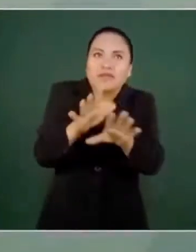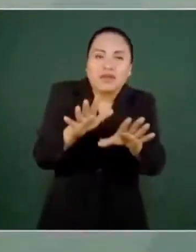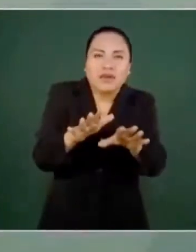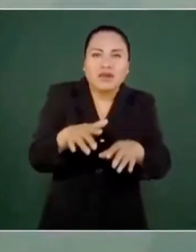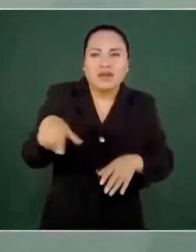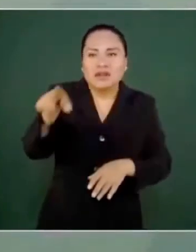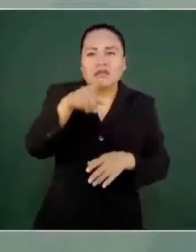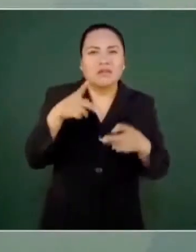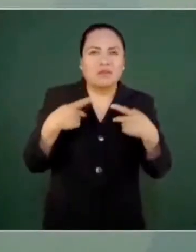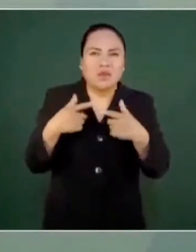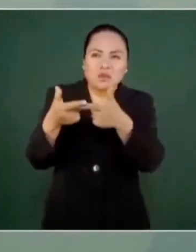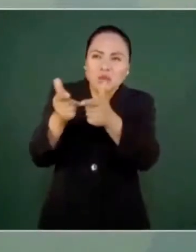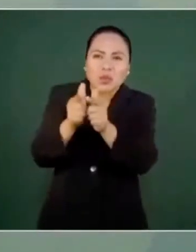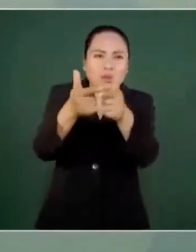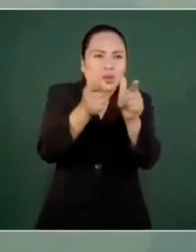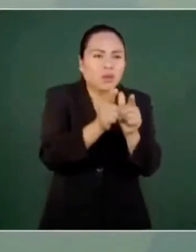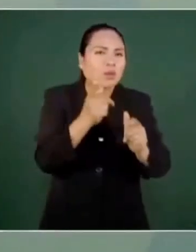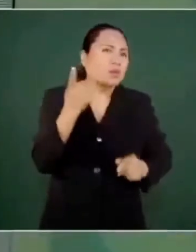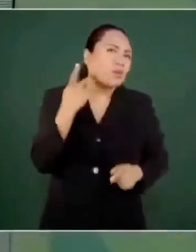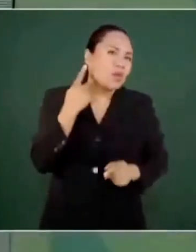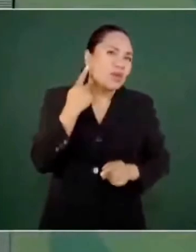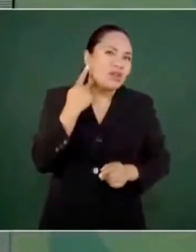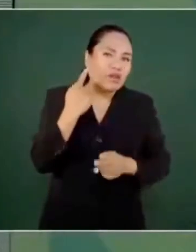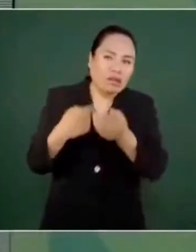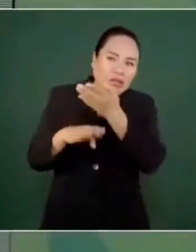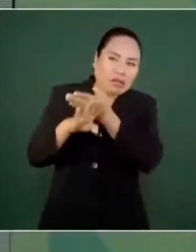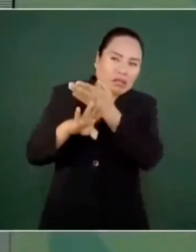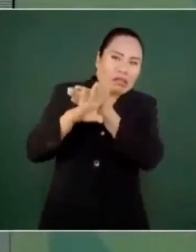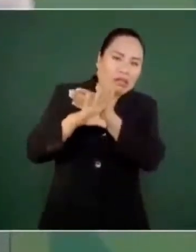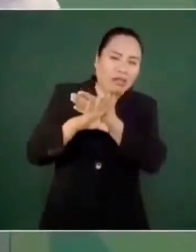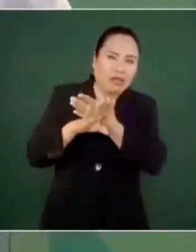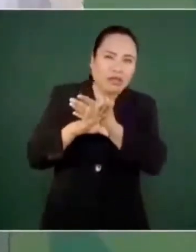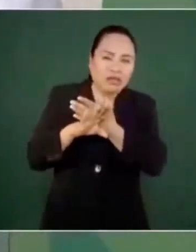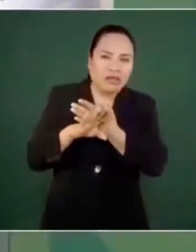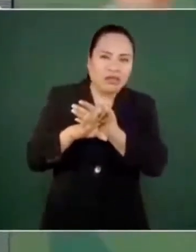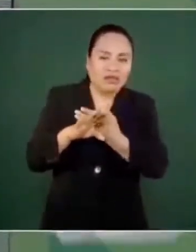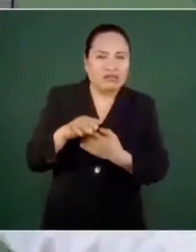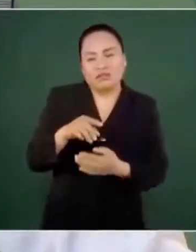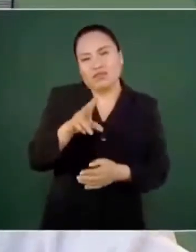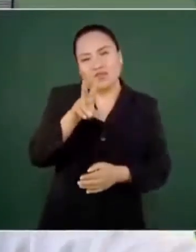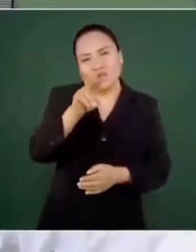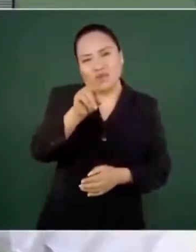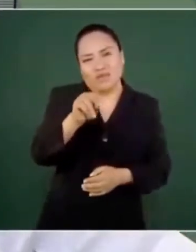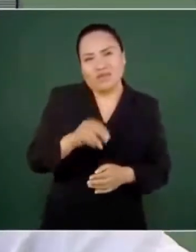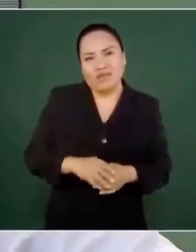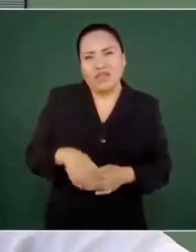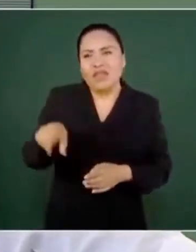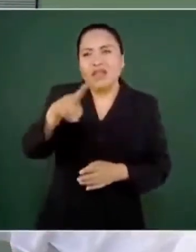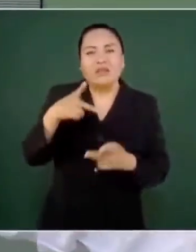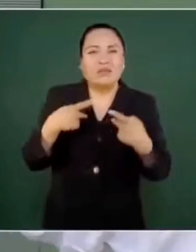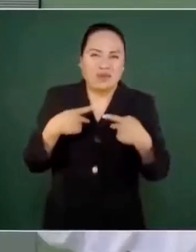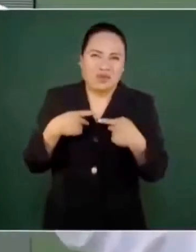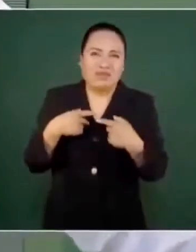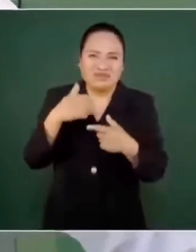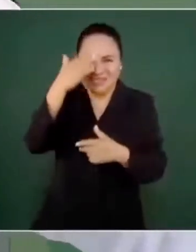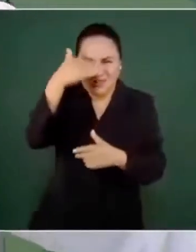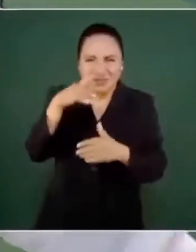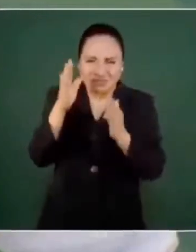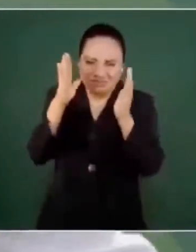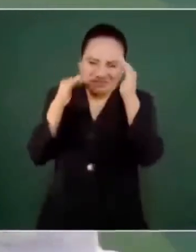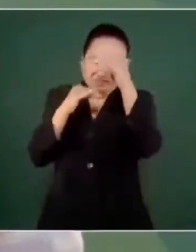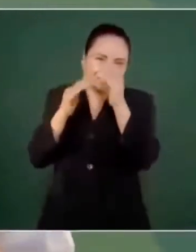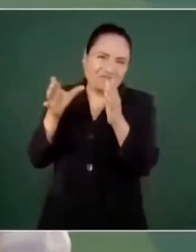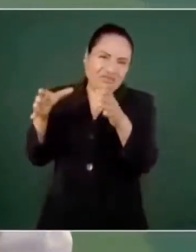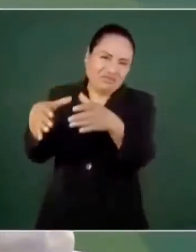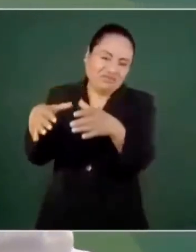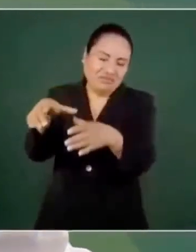porque ya ven cómo son los conservadores, los derechos humanos, se vuelven